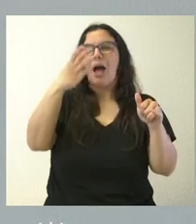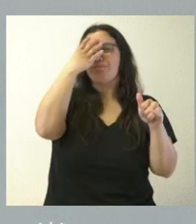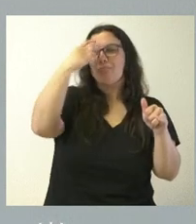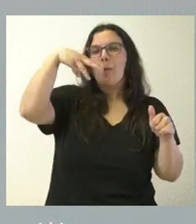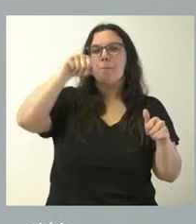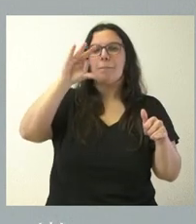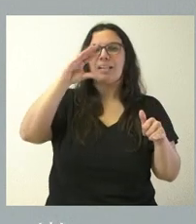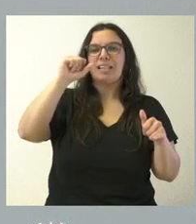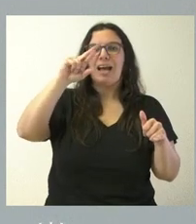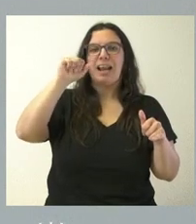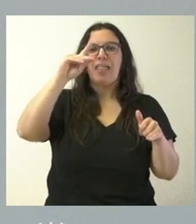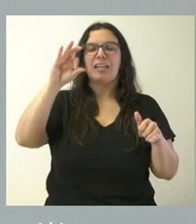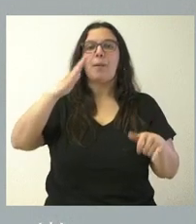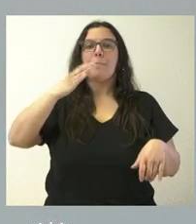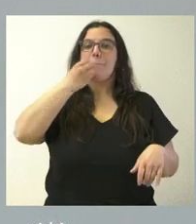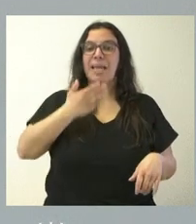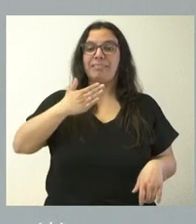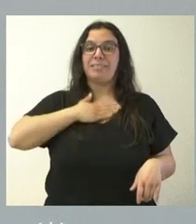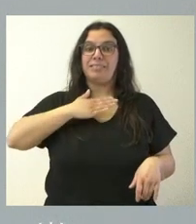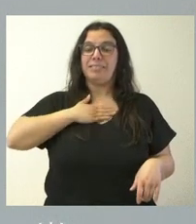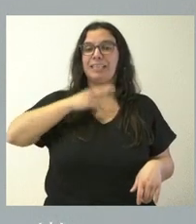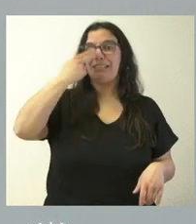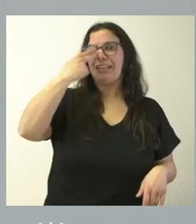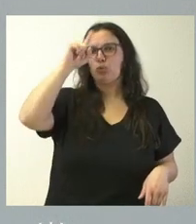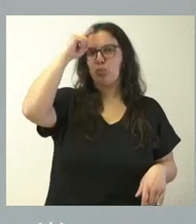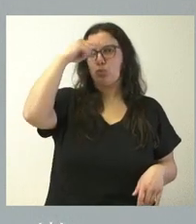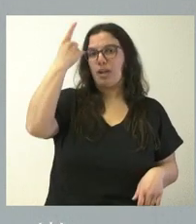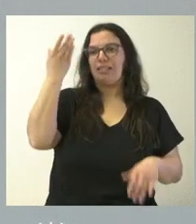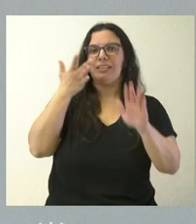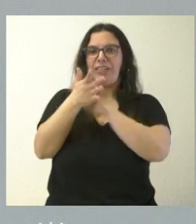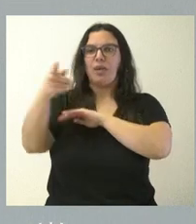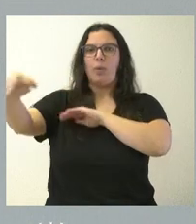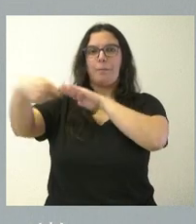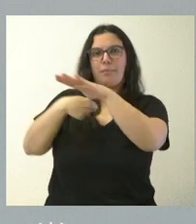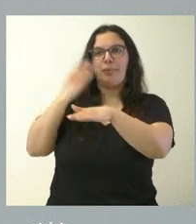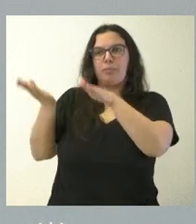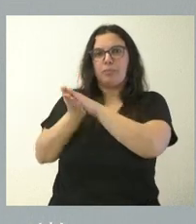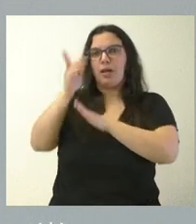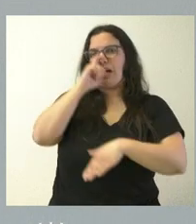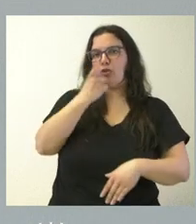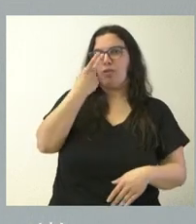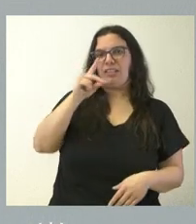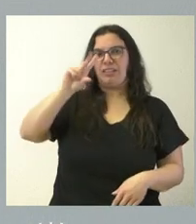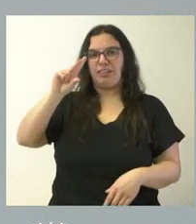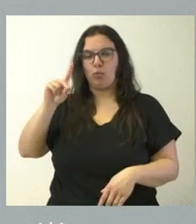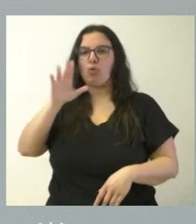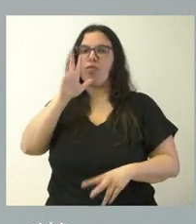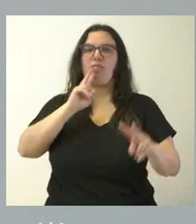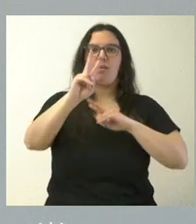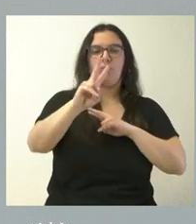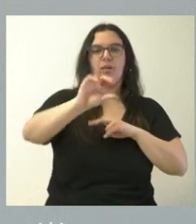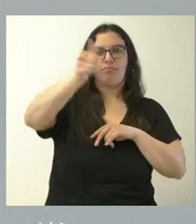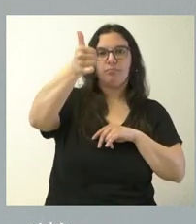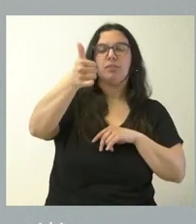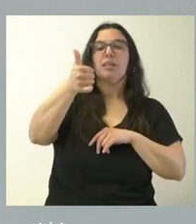carácter inmaterial. Se resuelve, por tanto, el expediente incoado en el año 2021. Las mascaradas de Castilla y constituyen